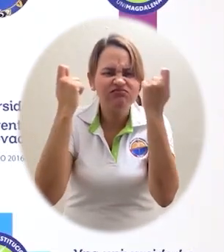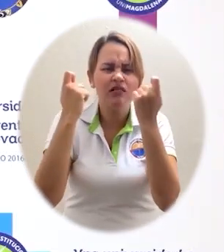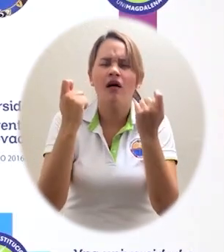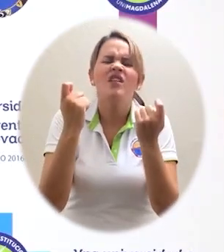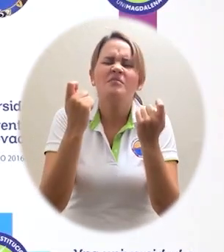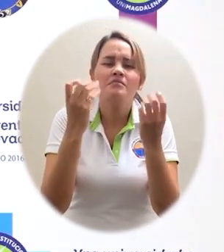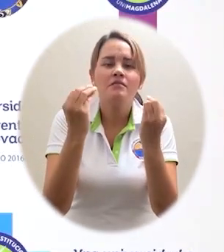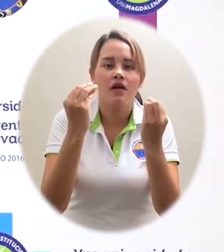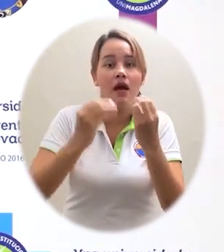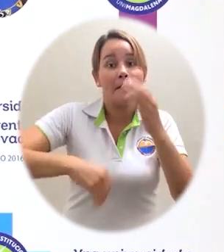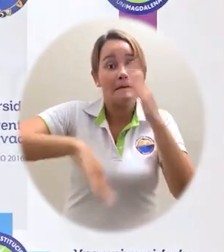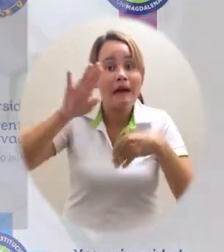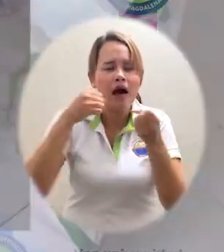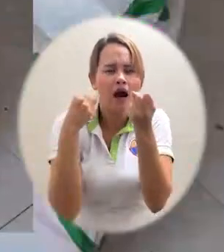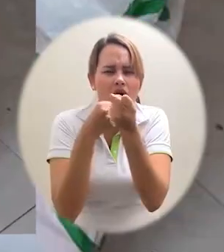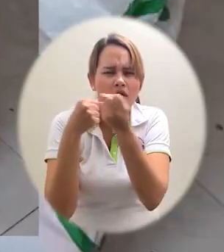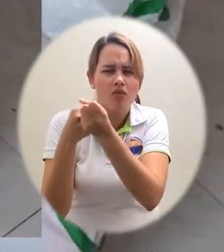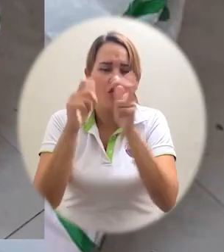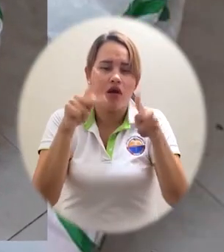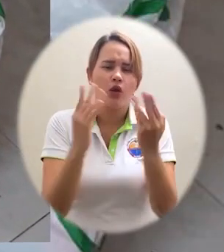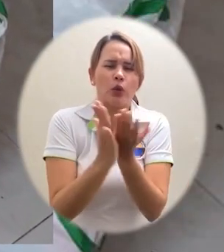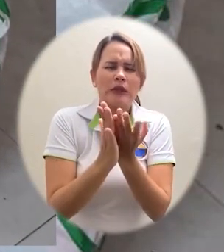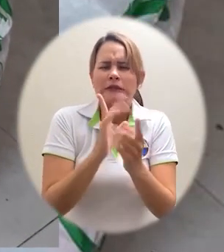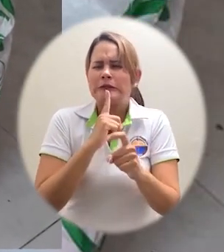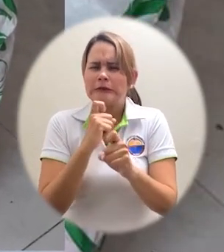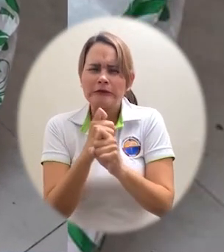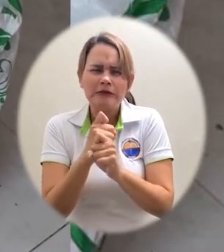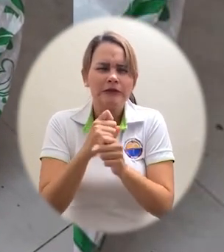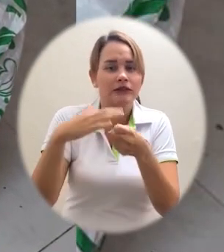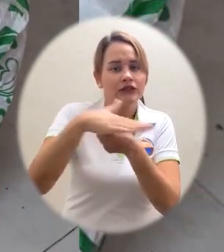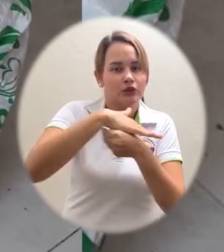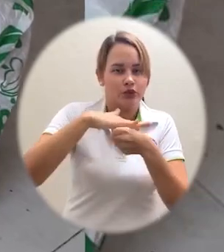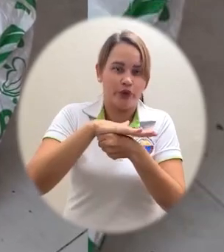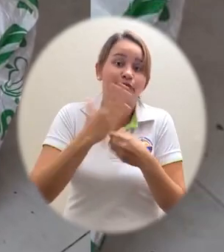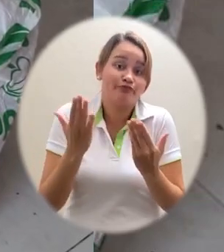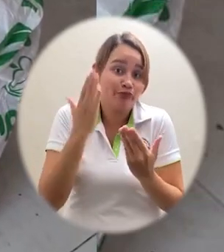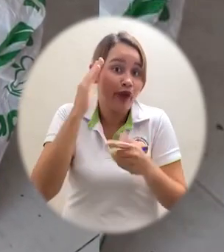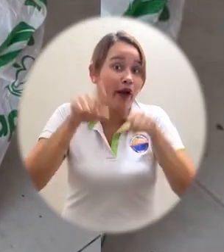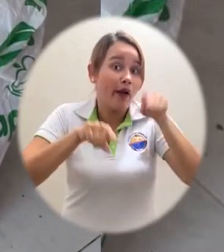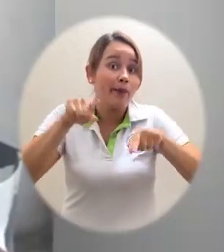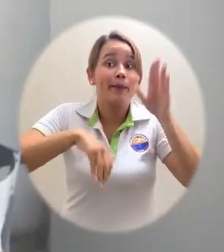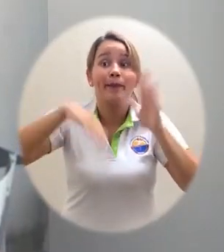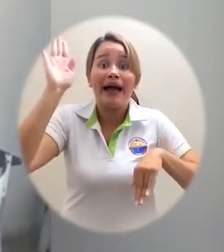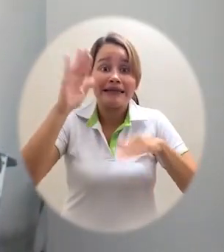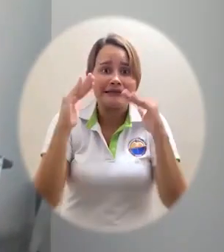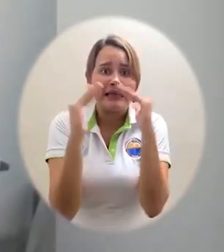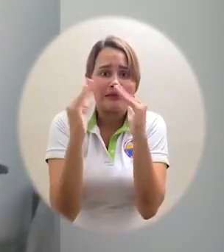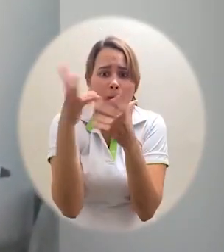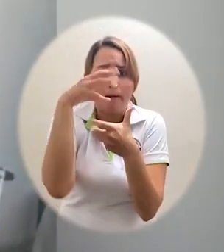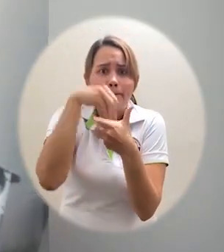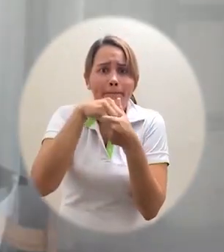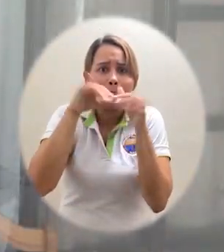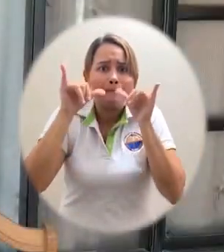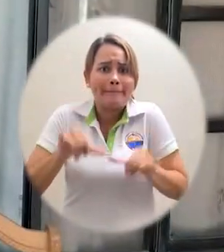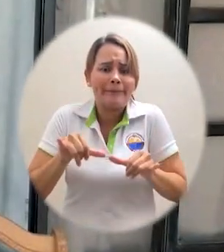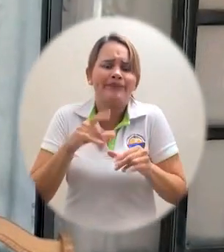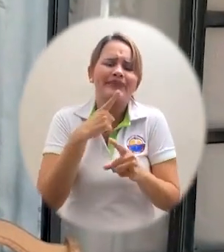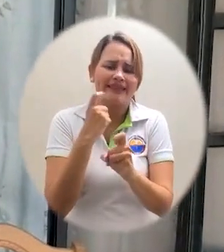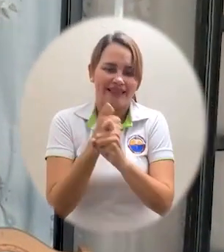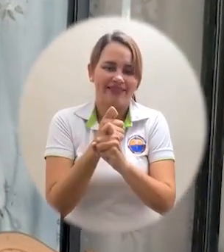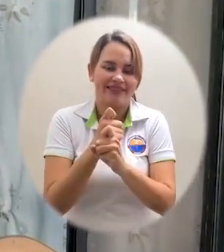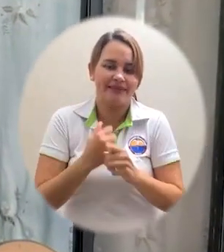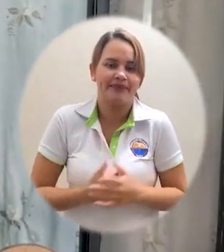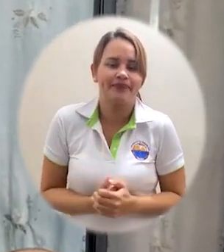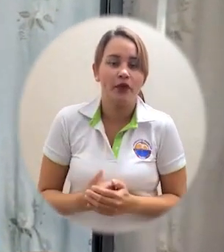Pablo Vera Salazar, lidera una campaña para recolectar ayudas con el objeto de apoyar a los estudiantes vulnerables durante el periodo de cuarentena